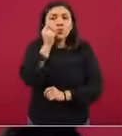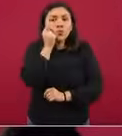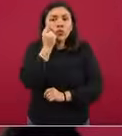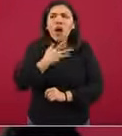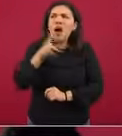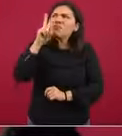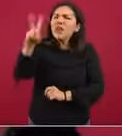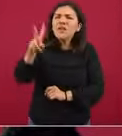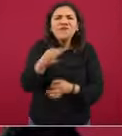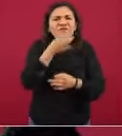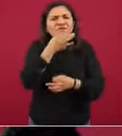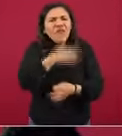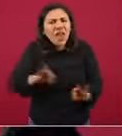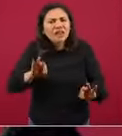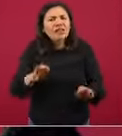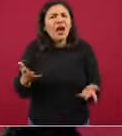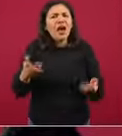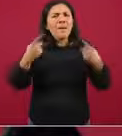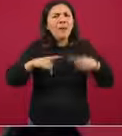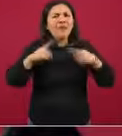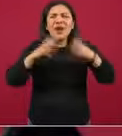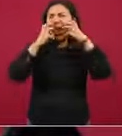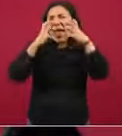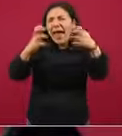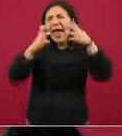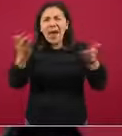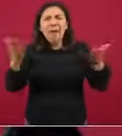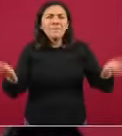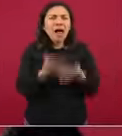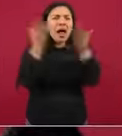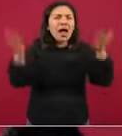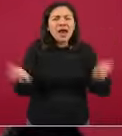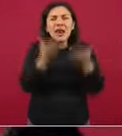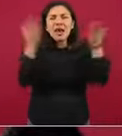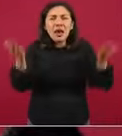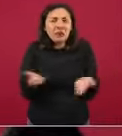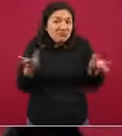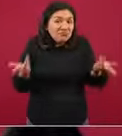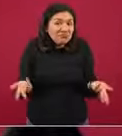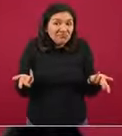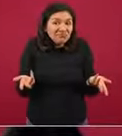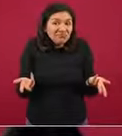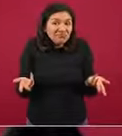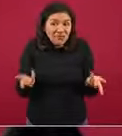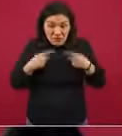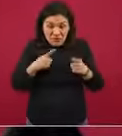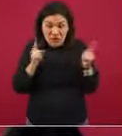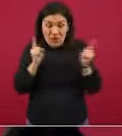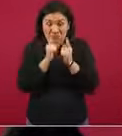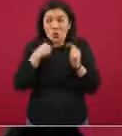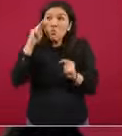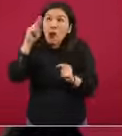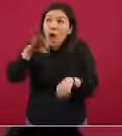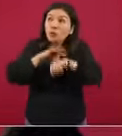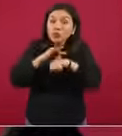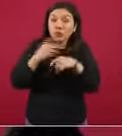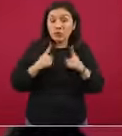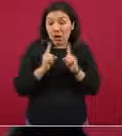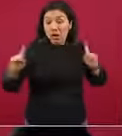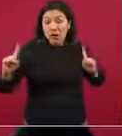había esta fiesta, había esta fiesta, gente gritando, seguro, no con sana distancia, tampoco pude verlo,